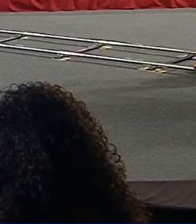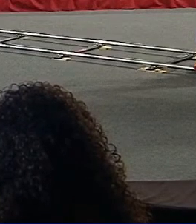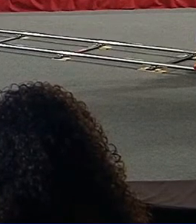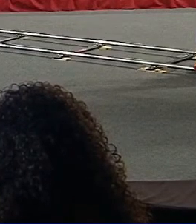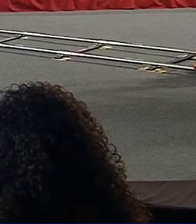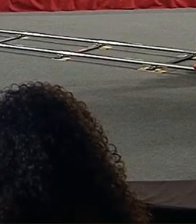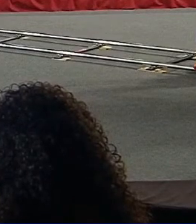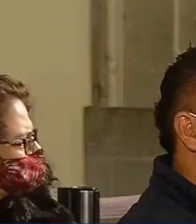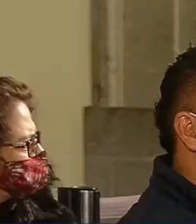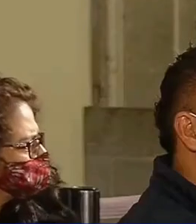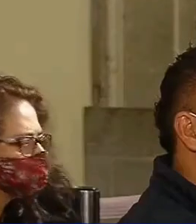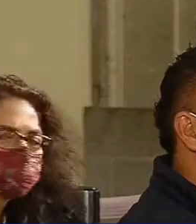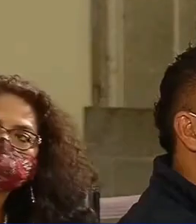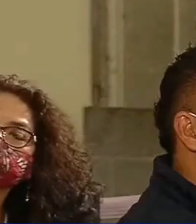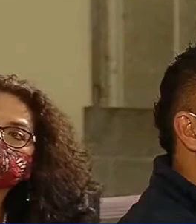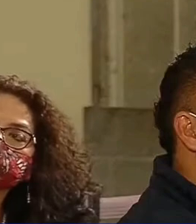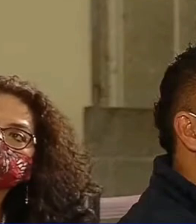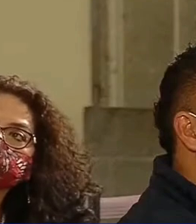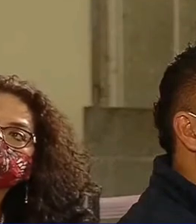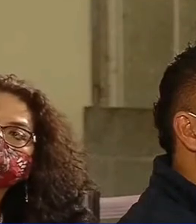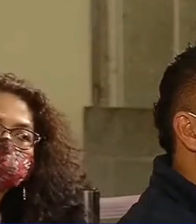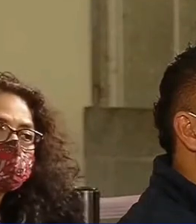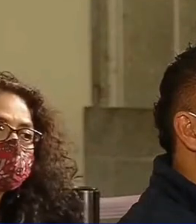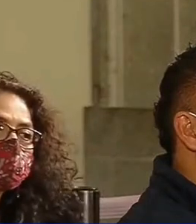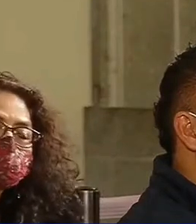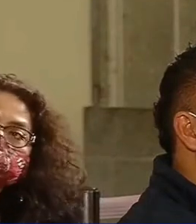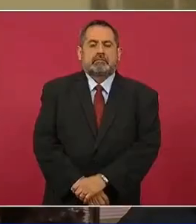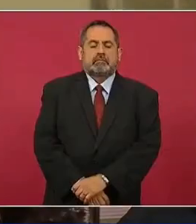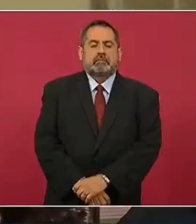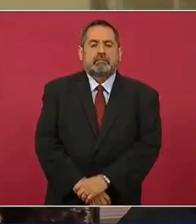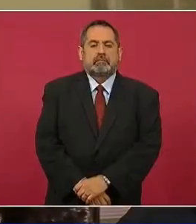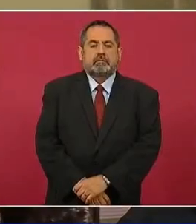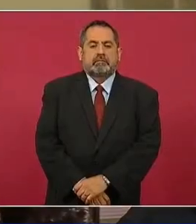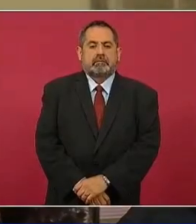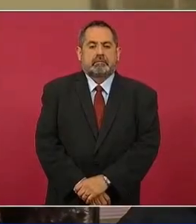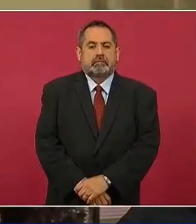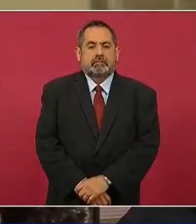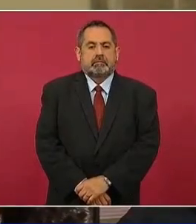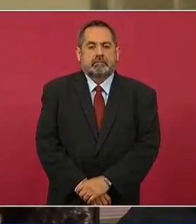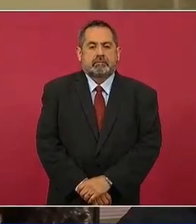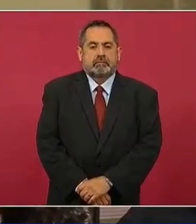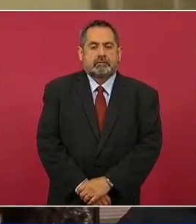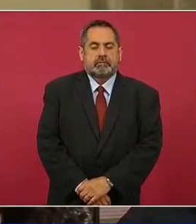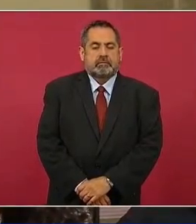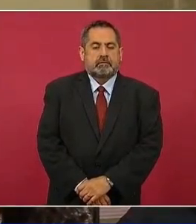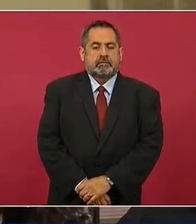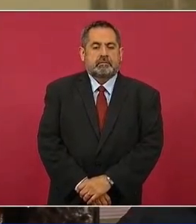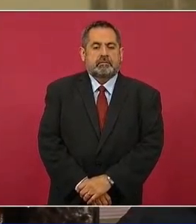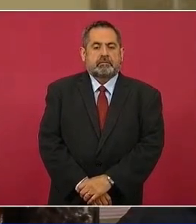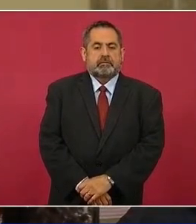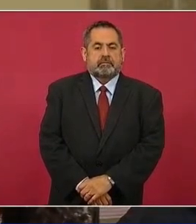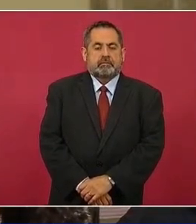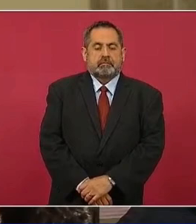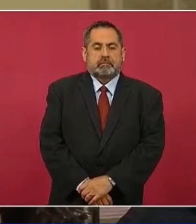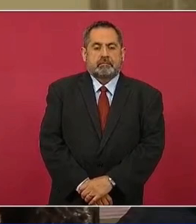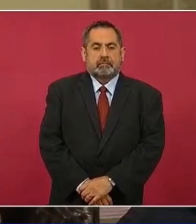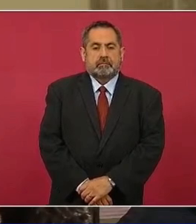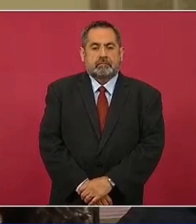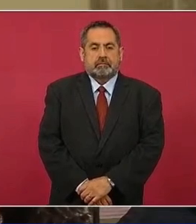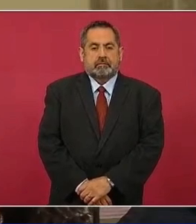ahí está el dato de Carlos Salinas, por ejemplo, que tuvo 142 por ciento de inflación en su sexenio. Ernesto Cedillo, el